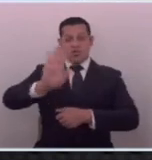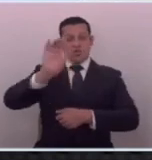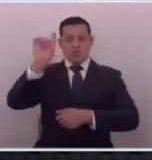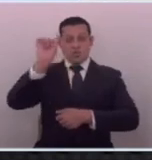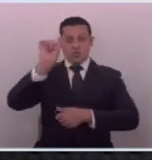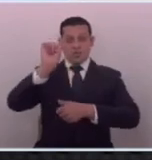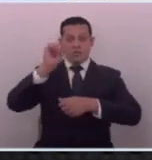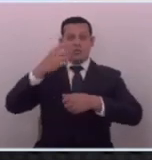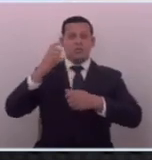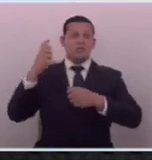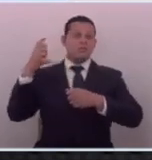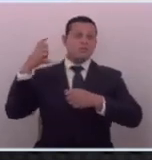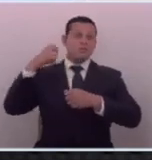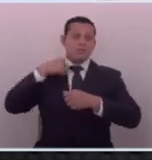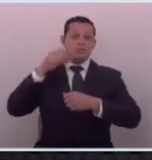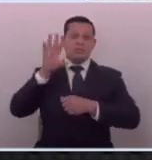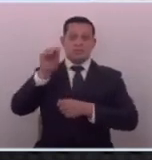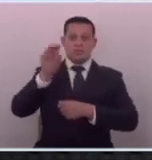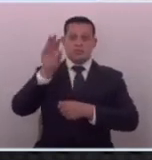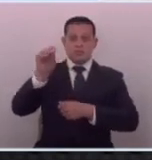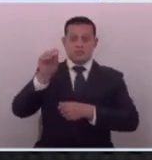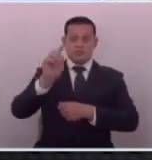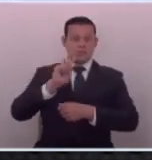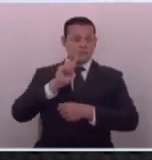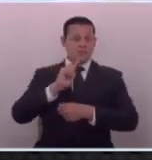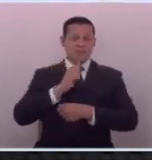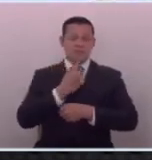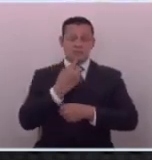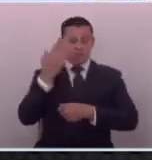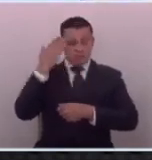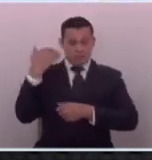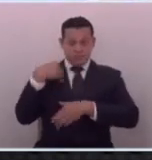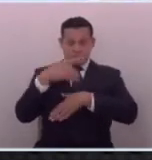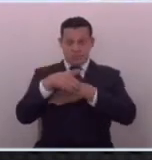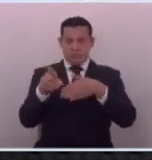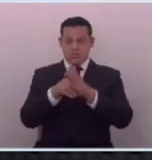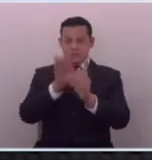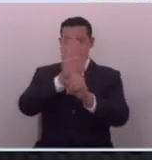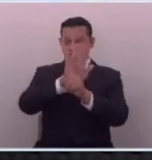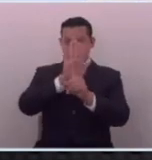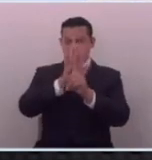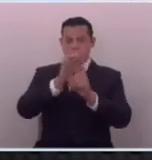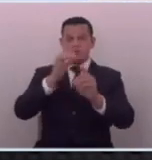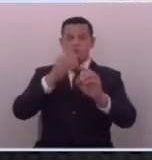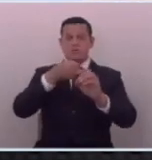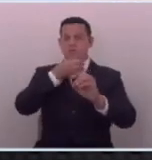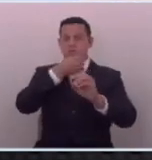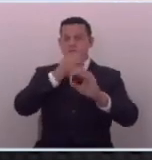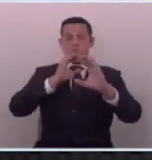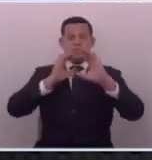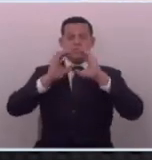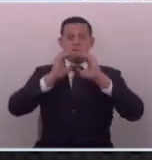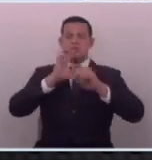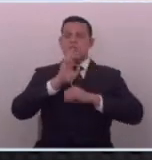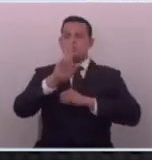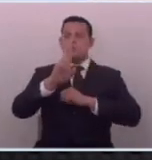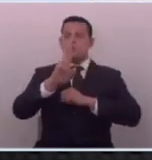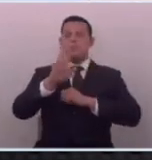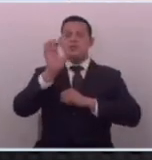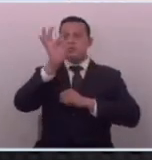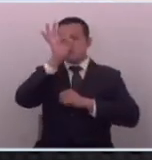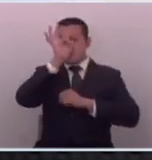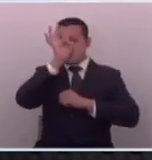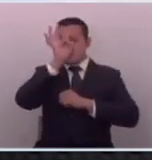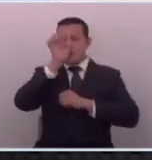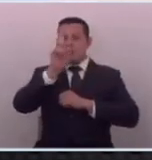poner ningún collar de chucho en serio diputada su periodista estrella me respondió claro es que los cerdos